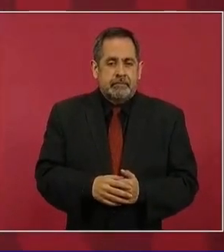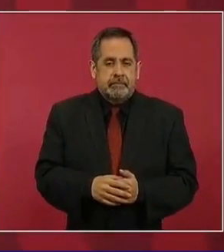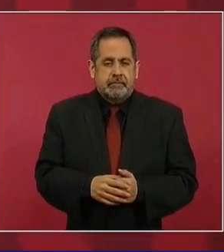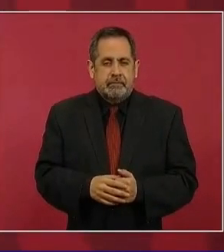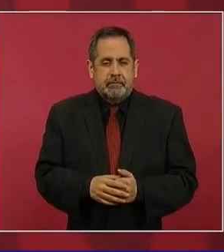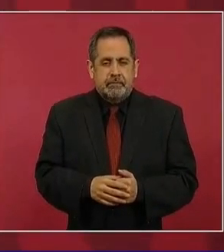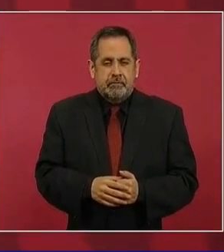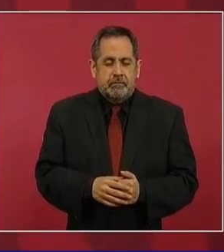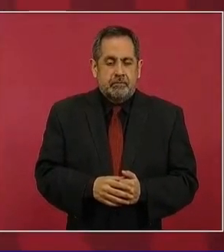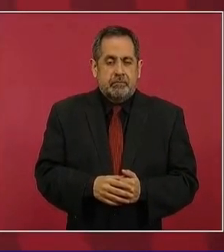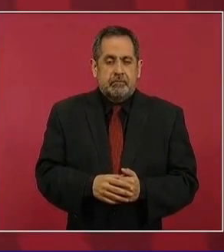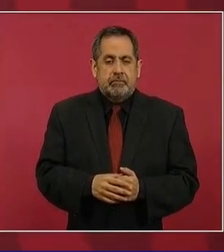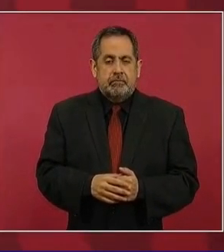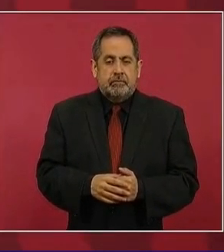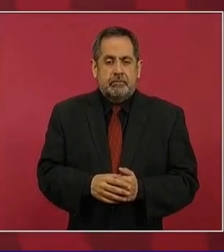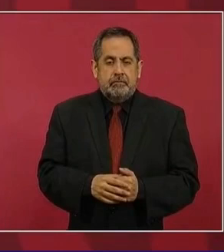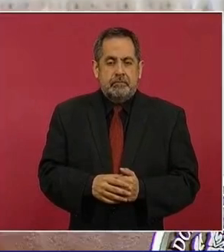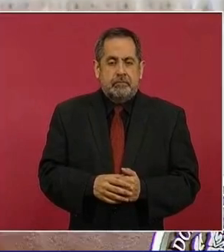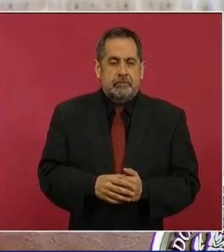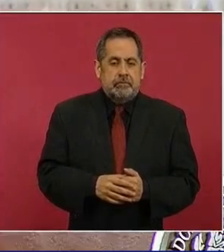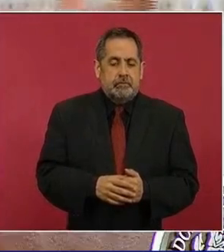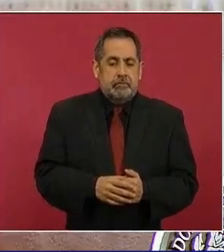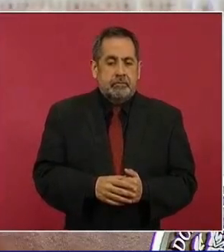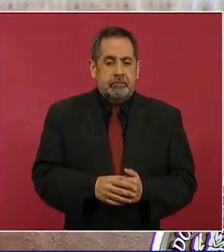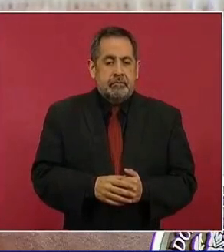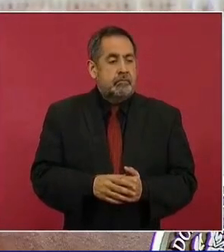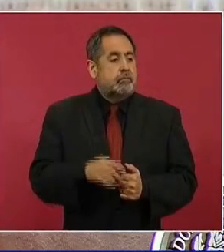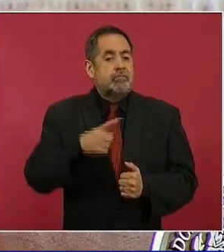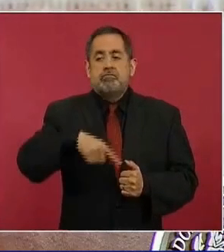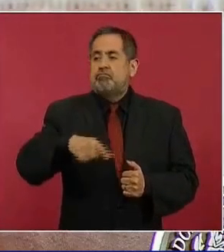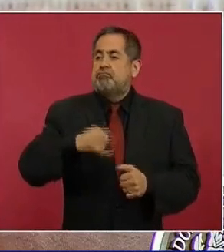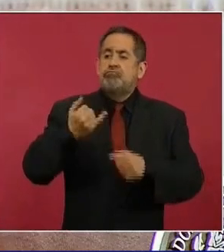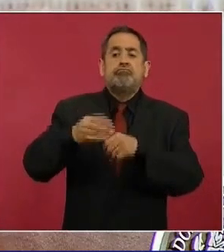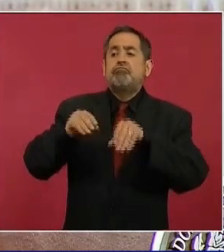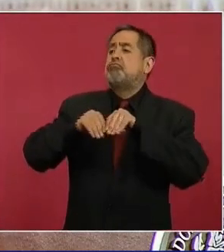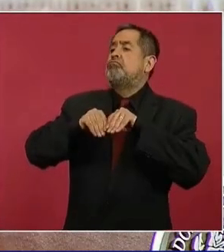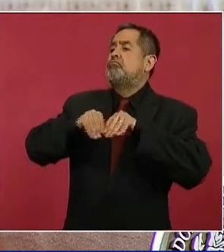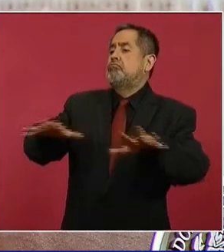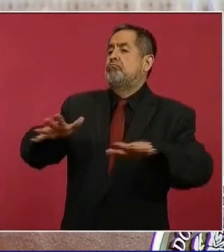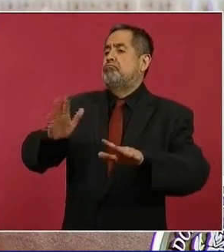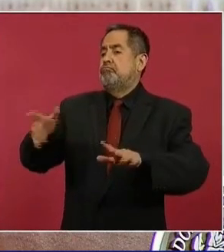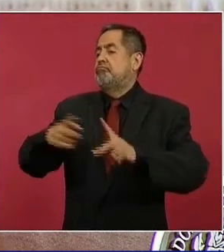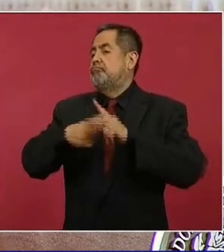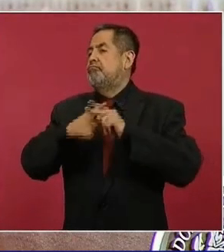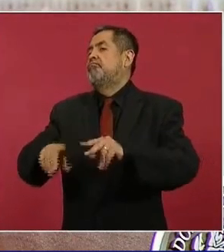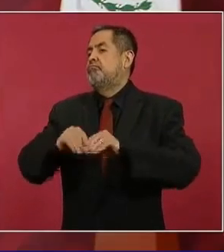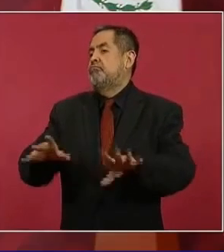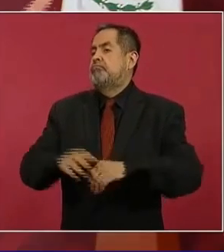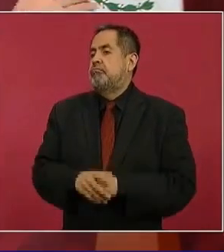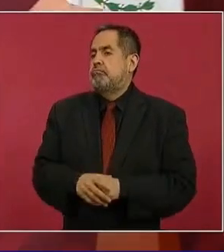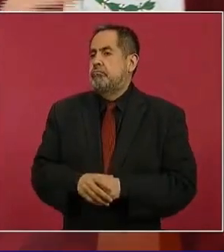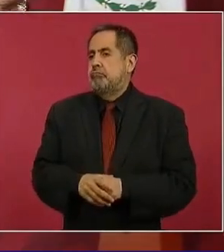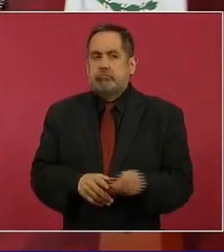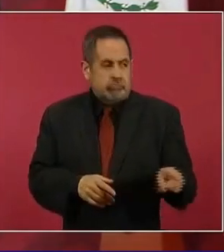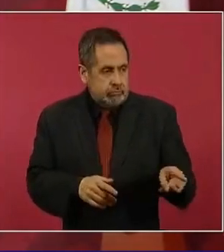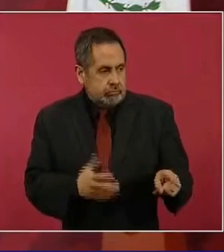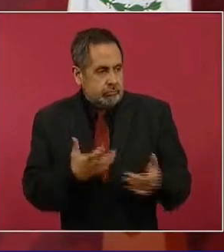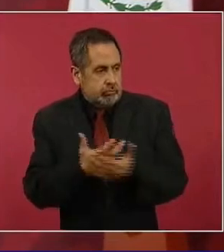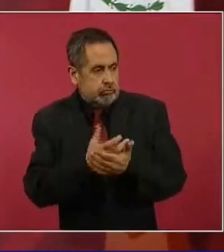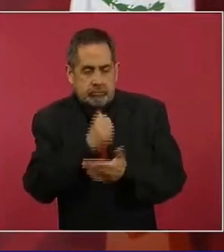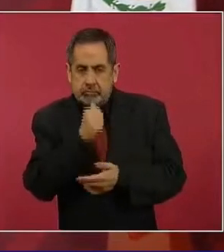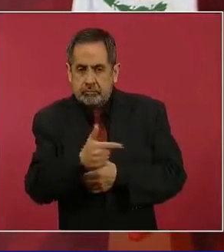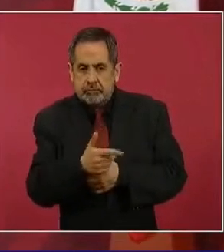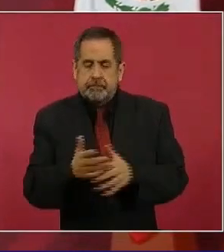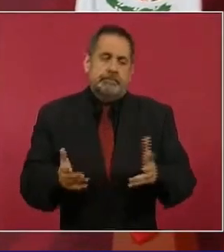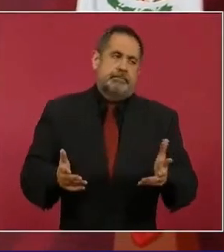se da a conocer algo, varios miembros